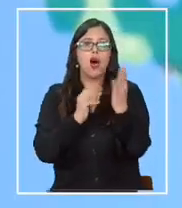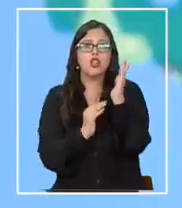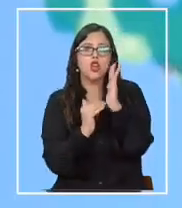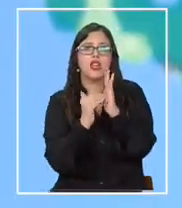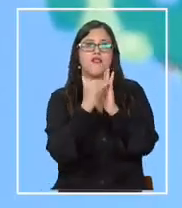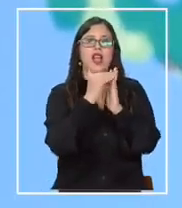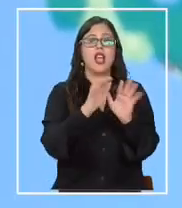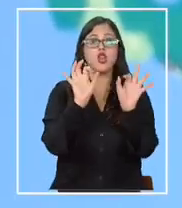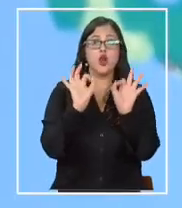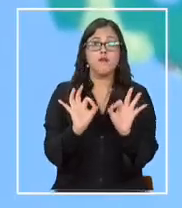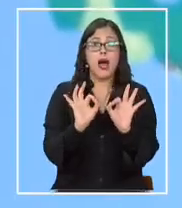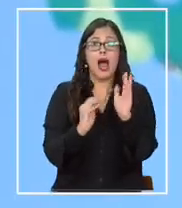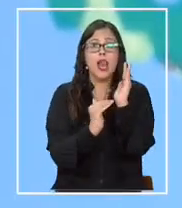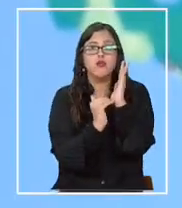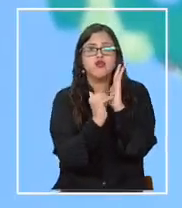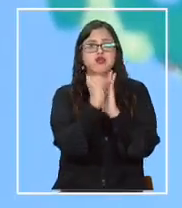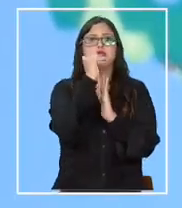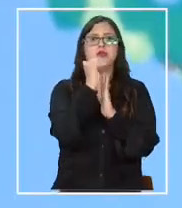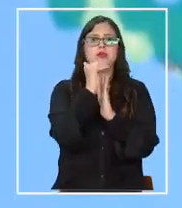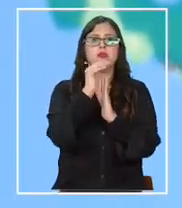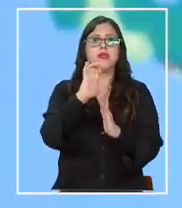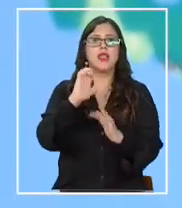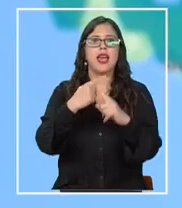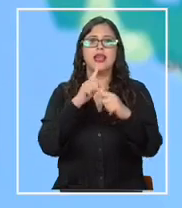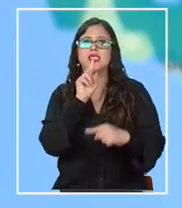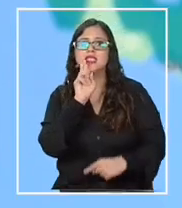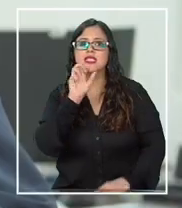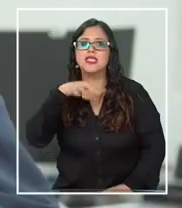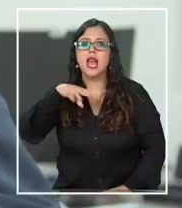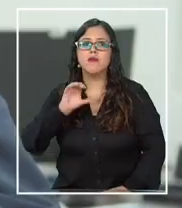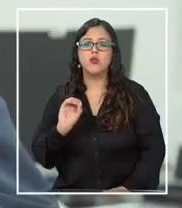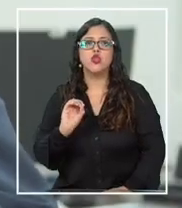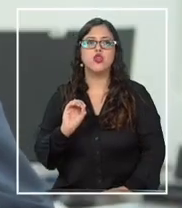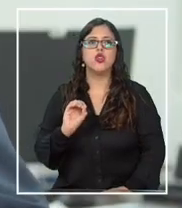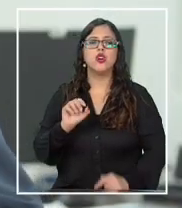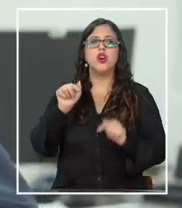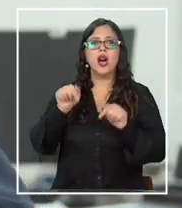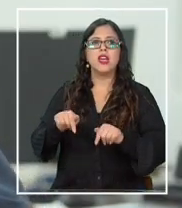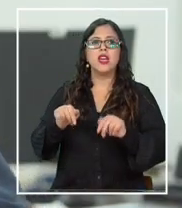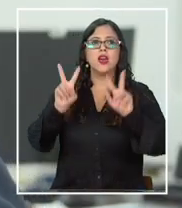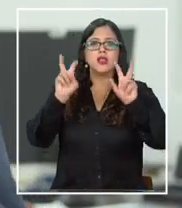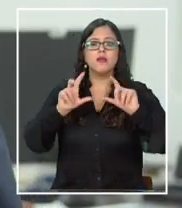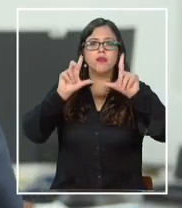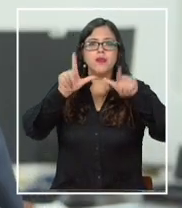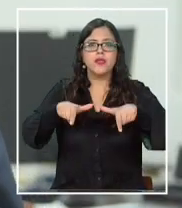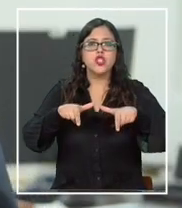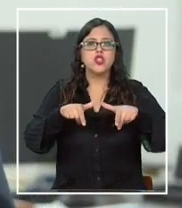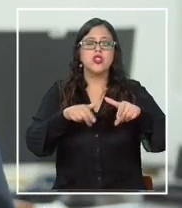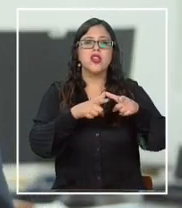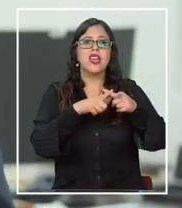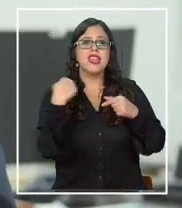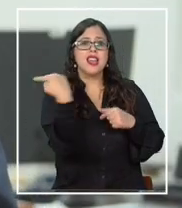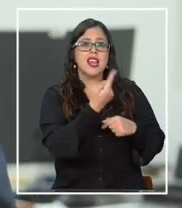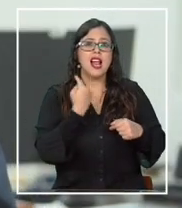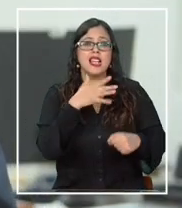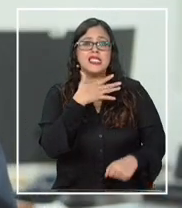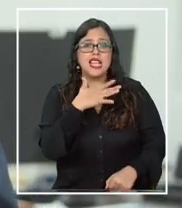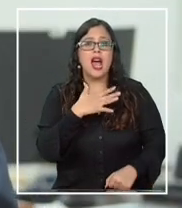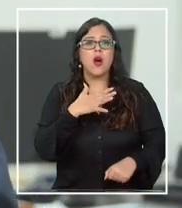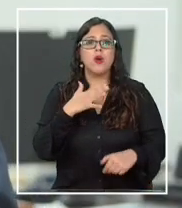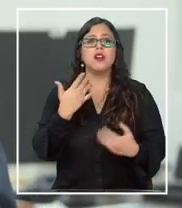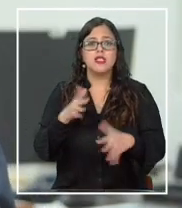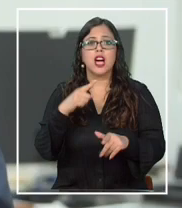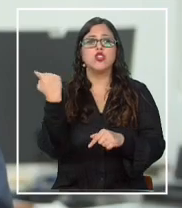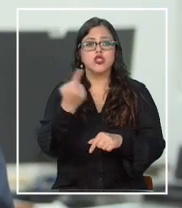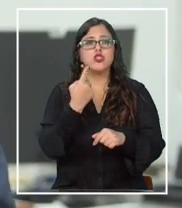que van desde normal hasta extremo. Como Dirección General de Aguas conocemos la plataforma que está disponible,